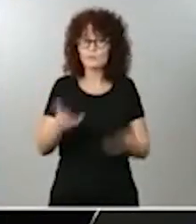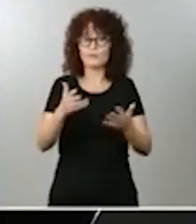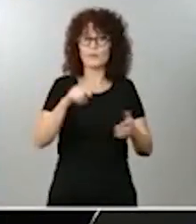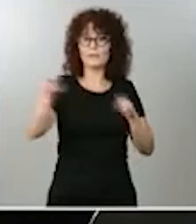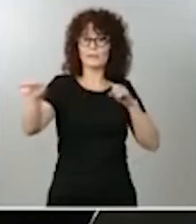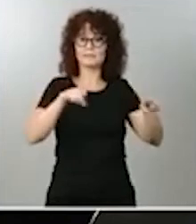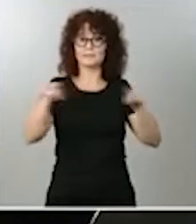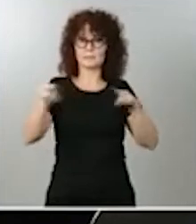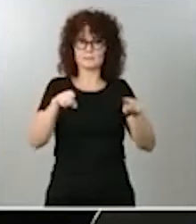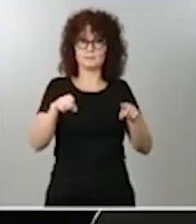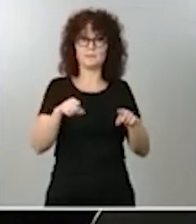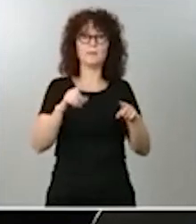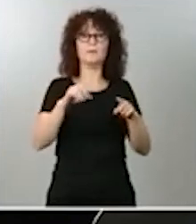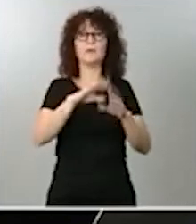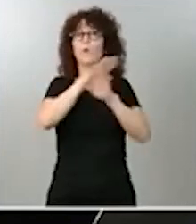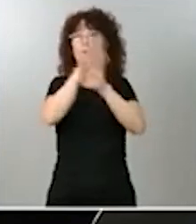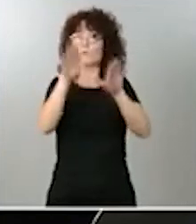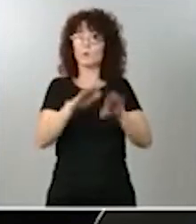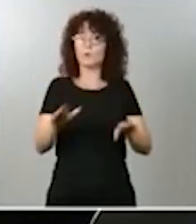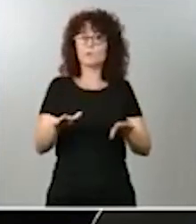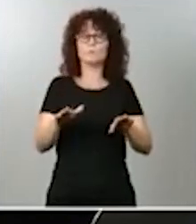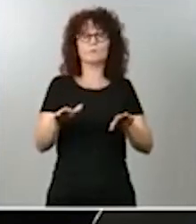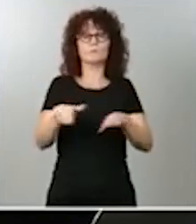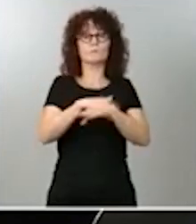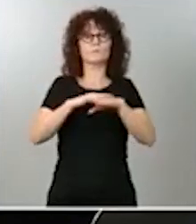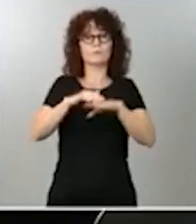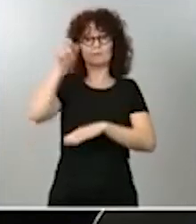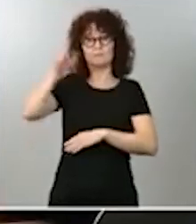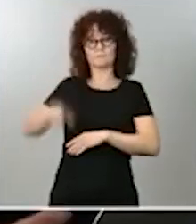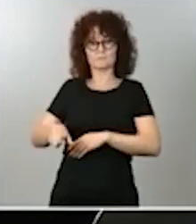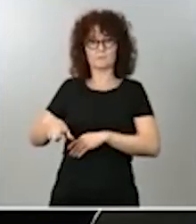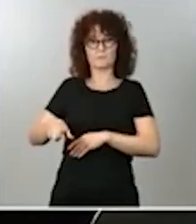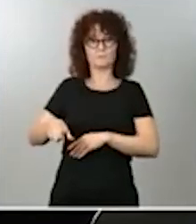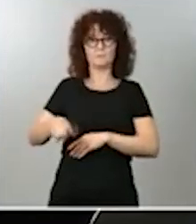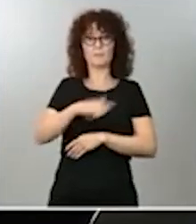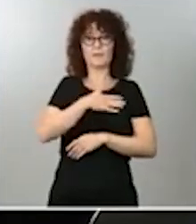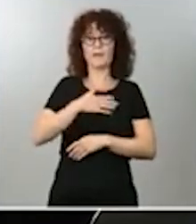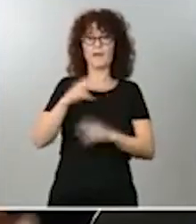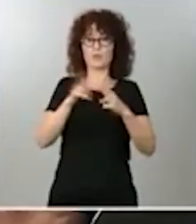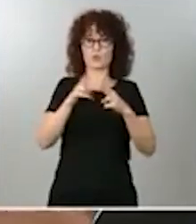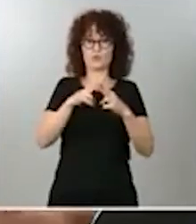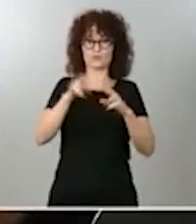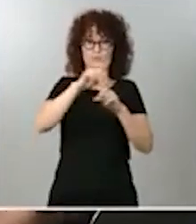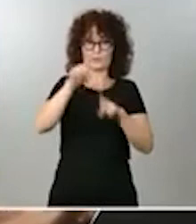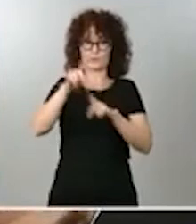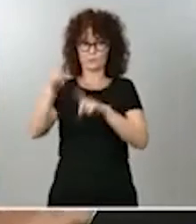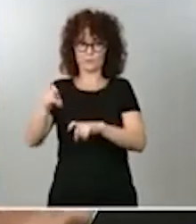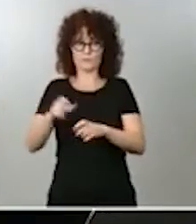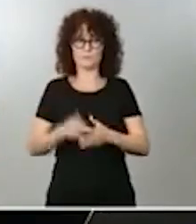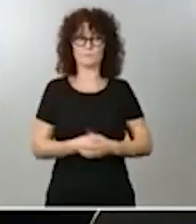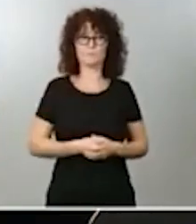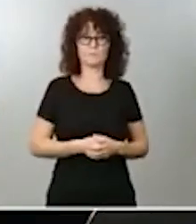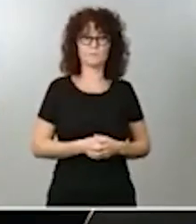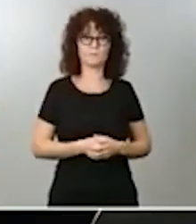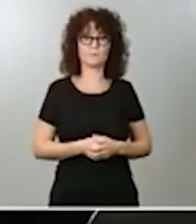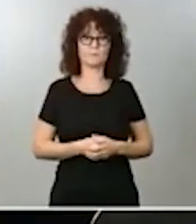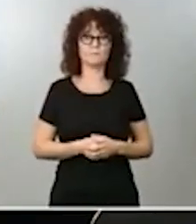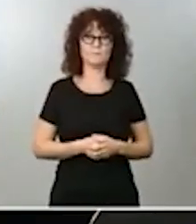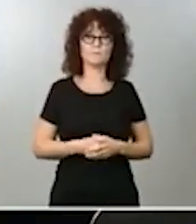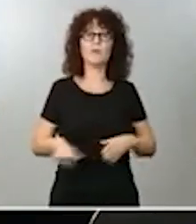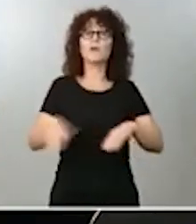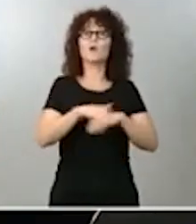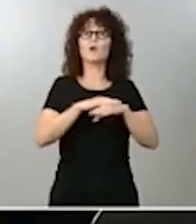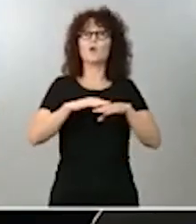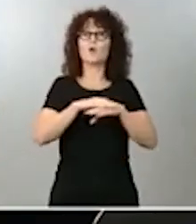Y luego a la ministra Irene Montero le quería hacer dos preguntas. En primer lugar, ha dicho que el Gobierno debe ser sensible, cuando el compañero